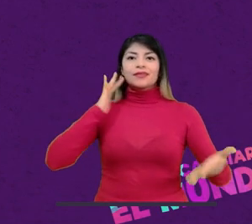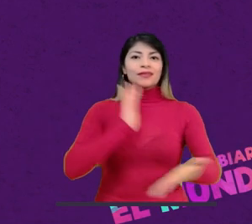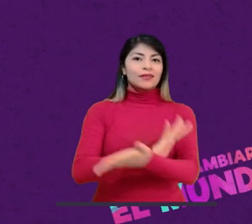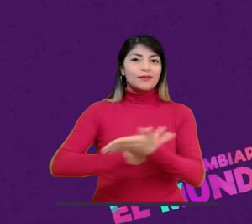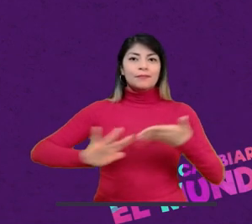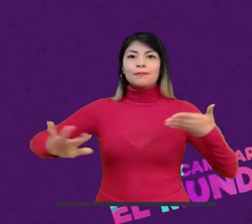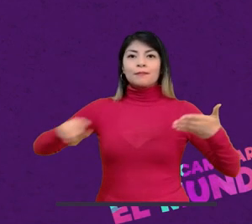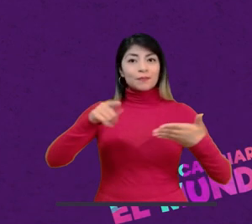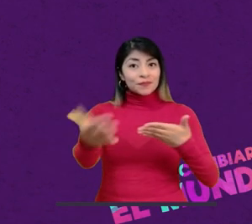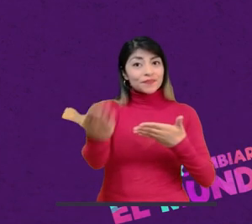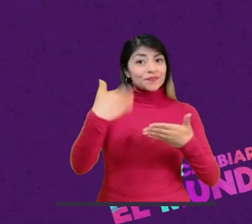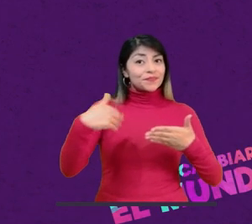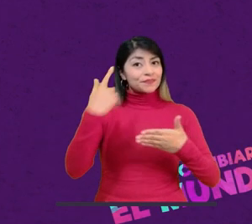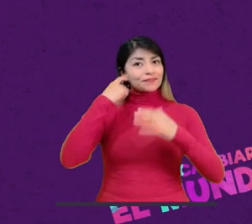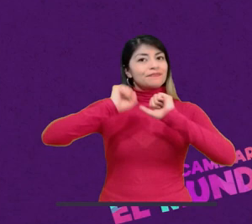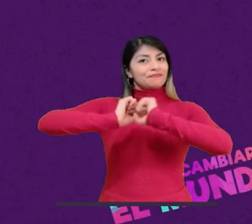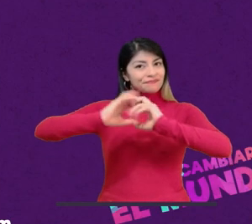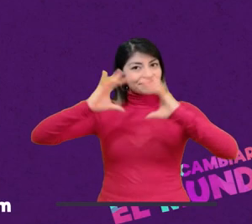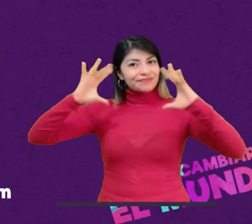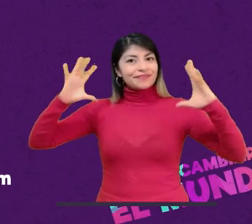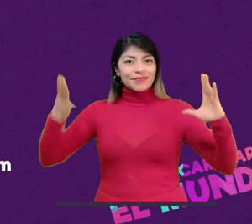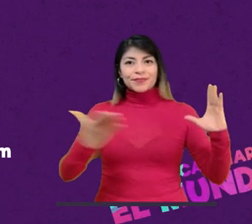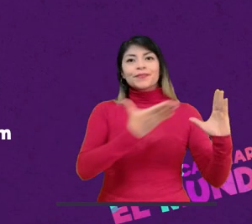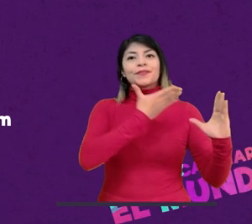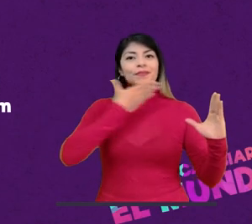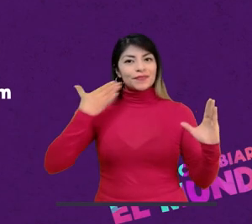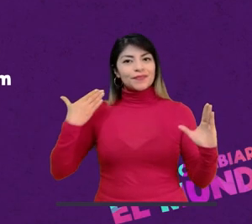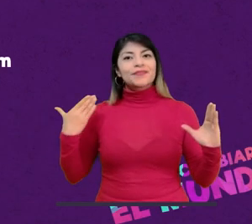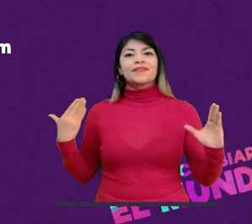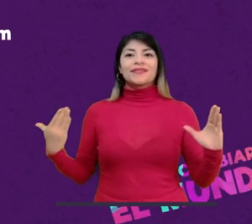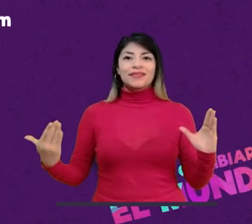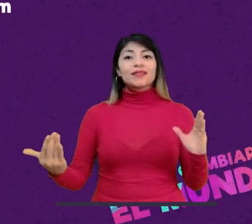soñamos juntos, puede ser mejor.